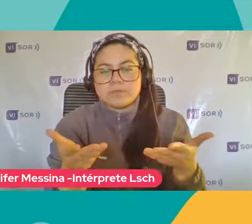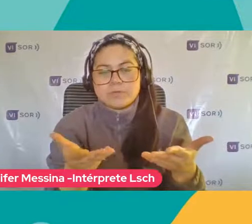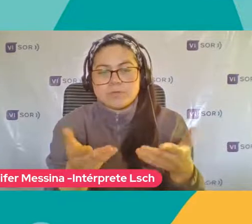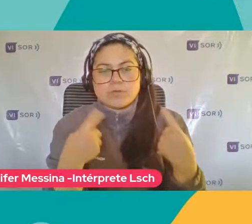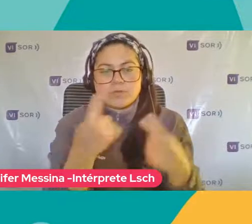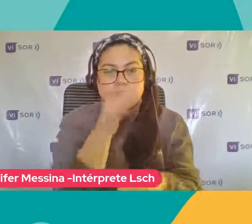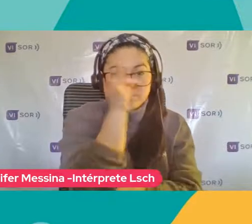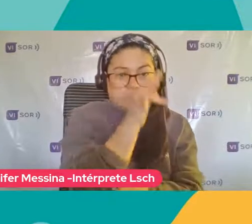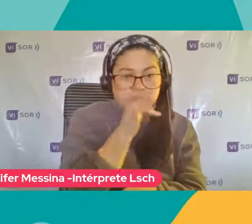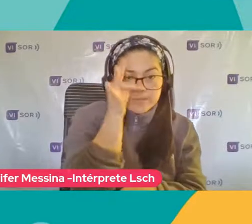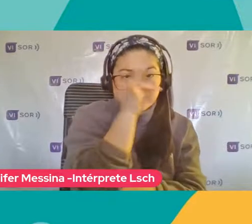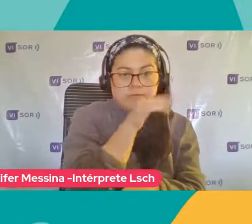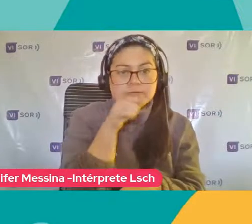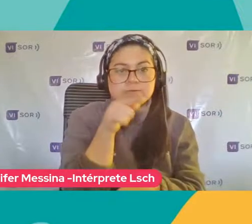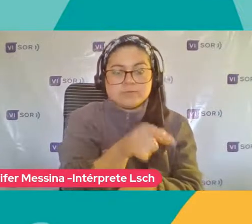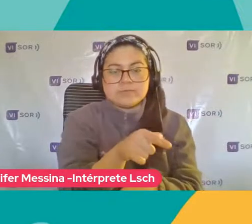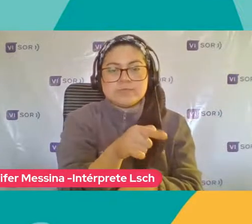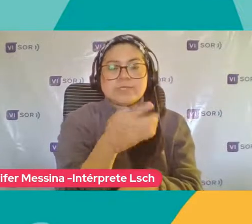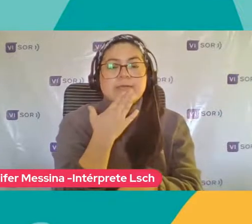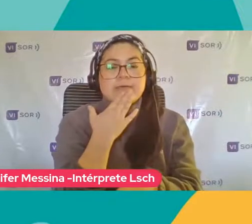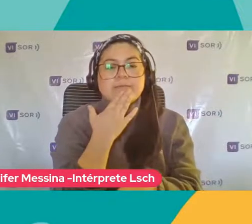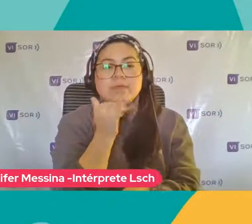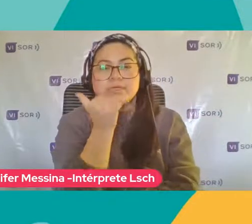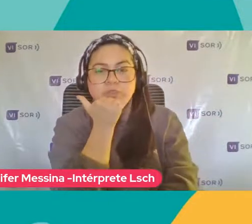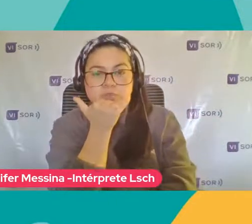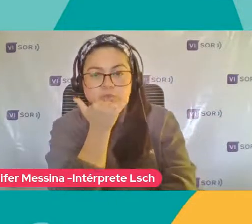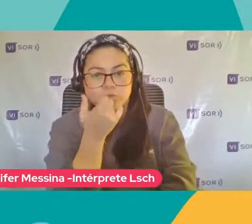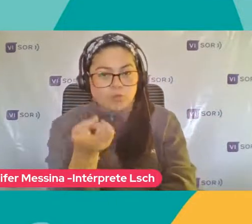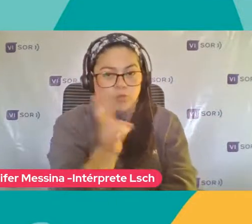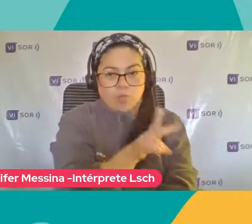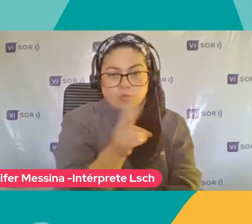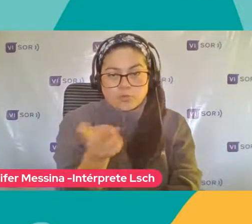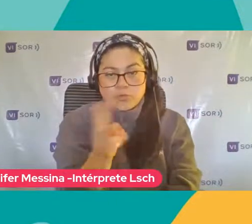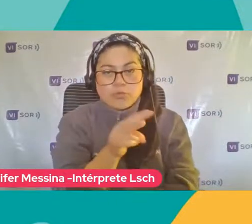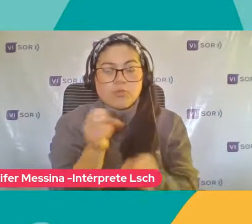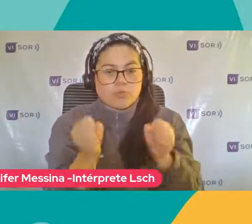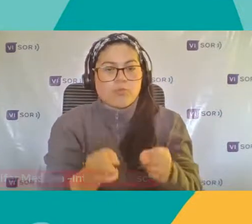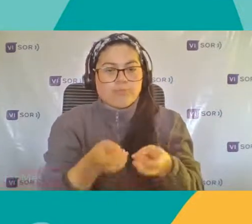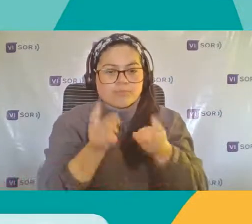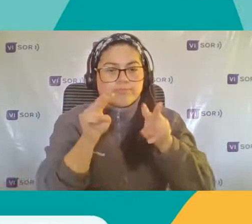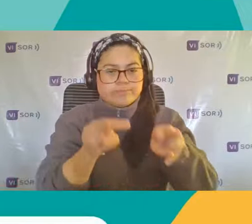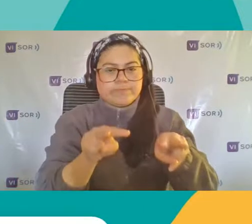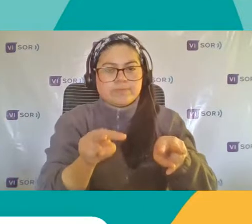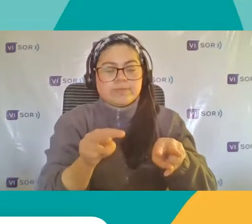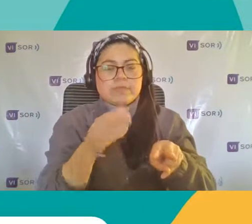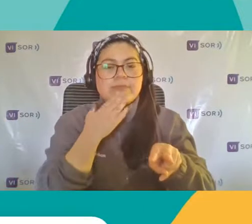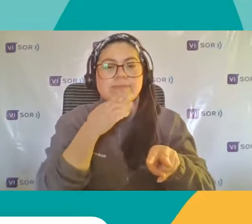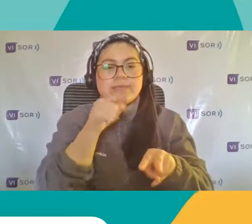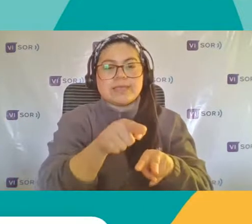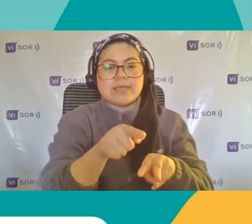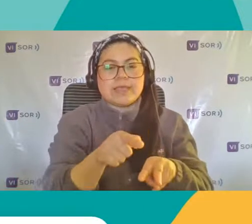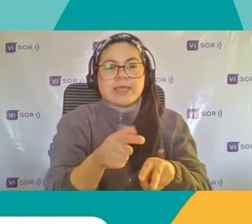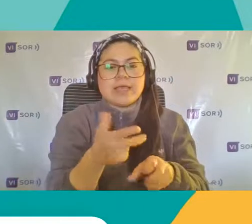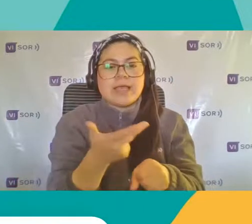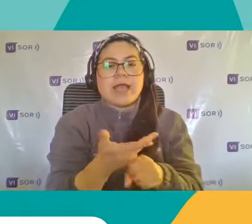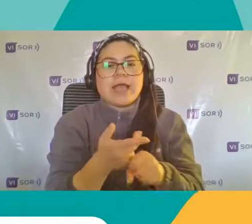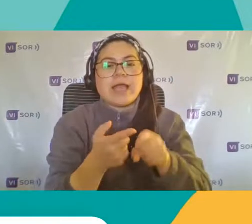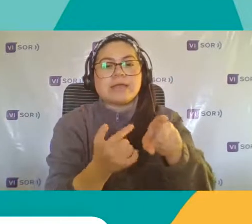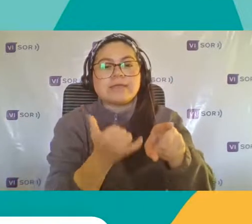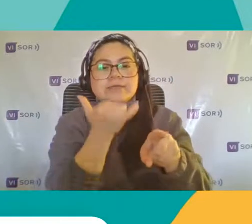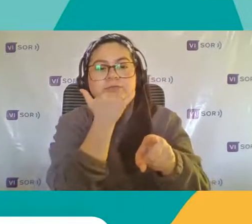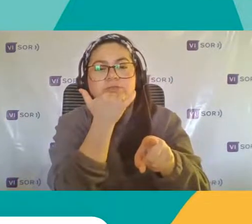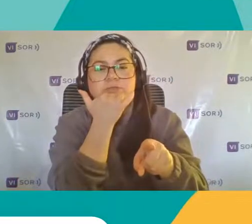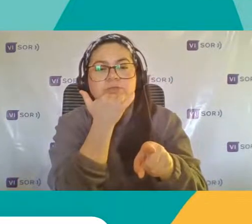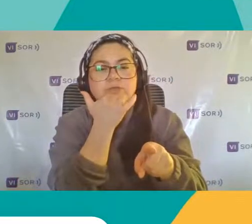Fanspage En Junji Video Video Pero también Nuestro canal de YouTube Y justamente A través de esta plataforma Que nos está saludando En esta instancia